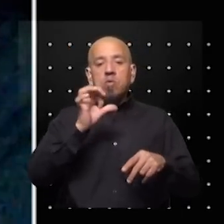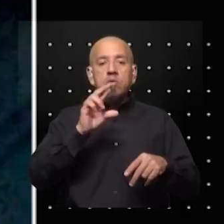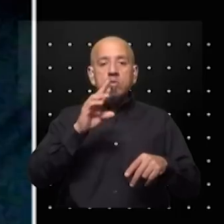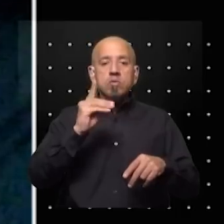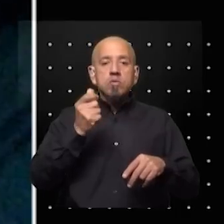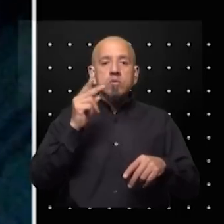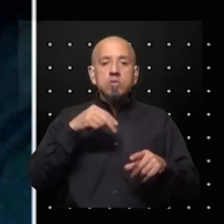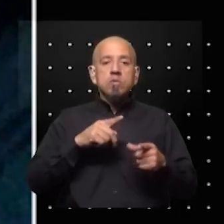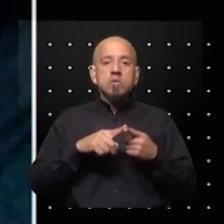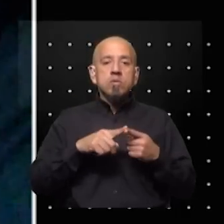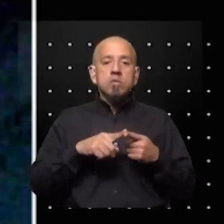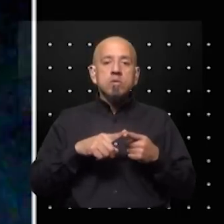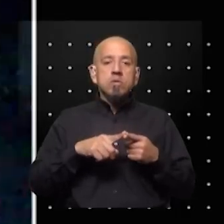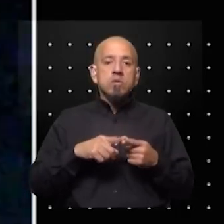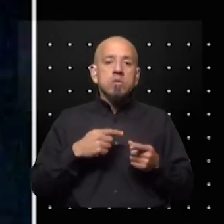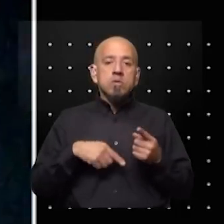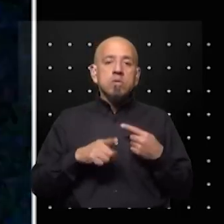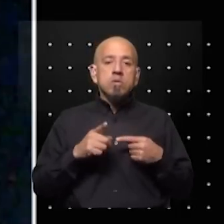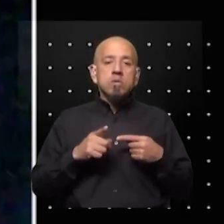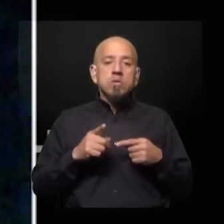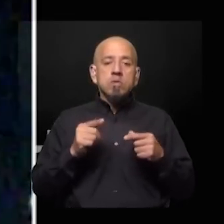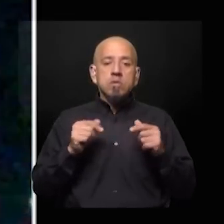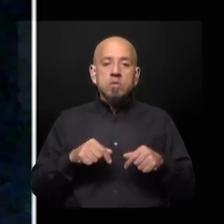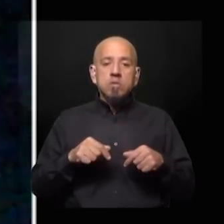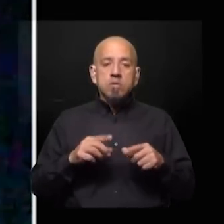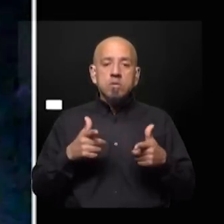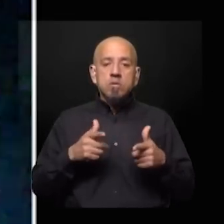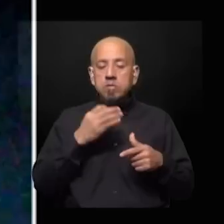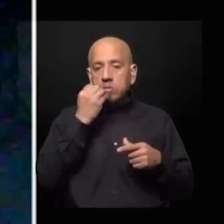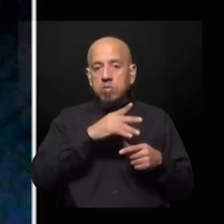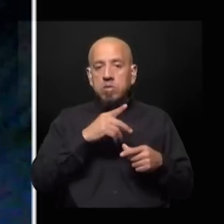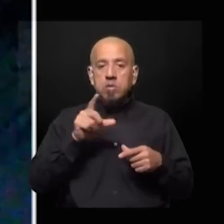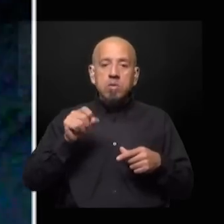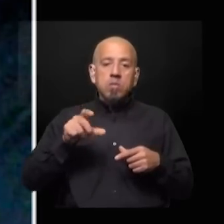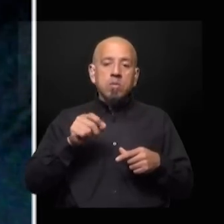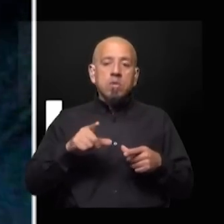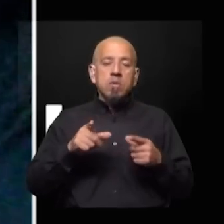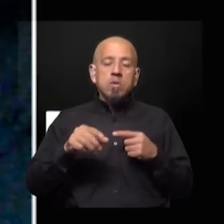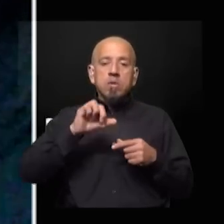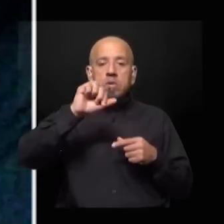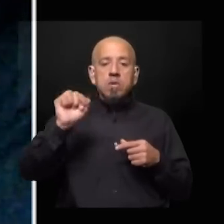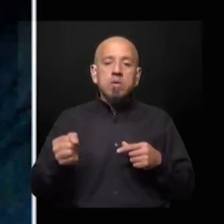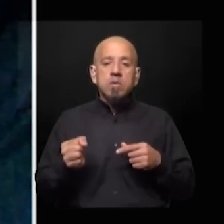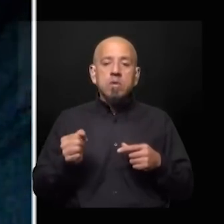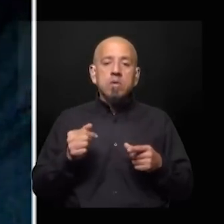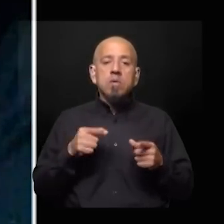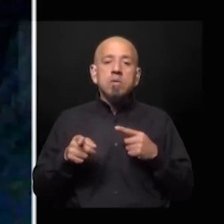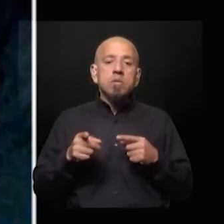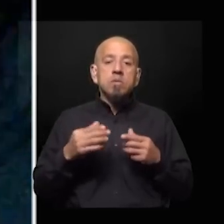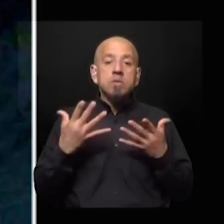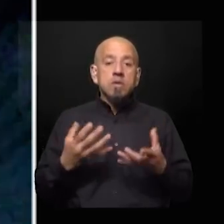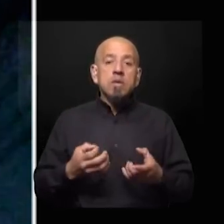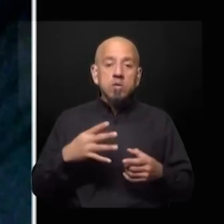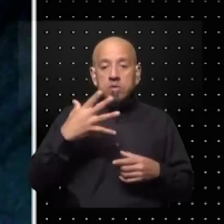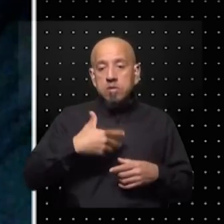otros lugares lo que he dicho anteriormente aquí no hay buenos y malos son todos malos en relación a África están todos intentando explotar